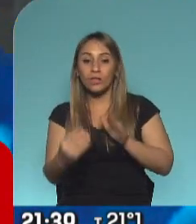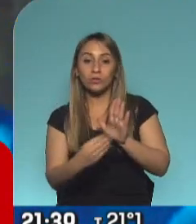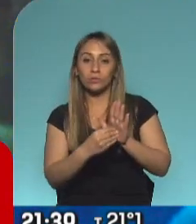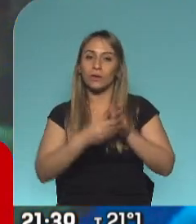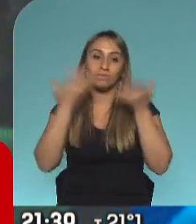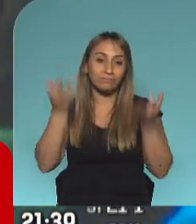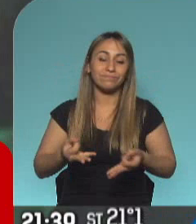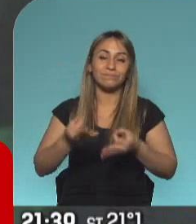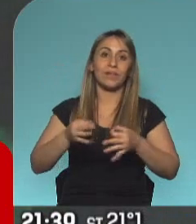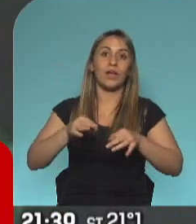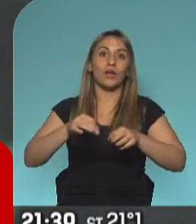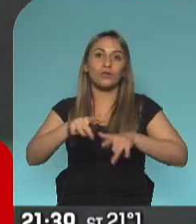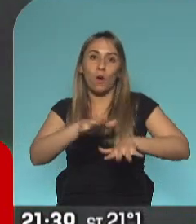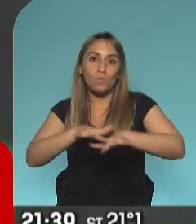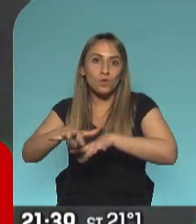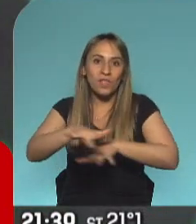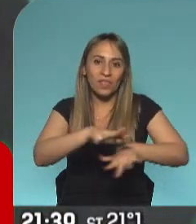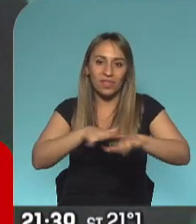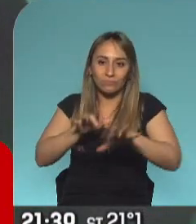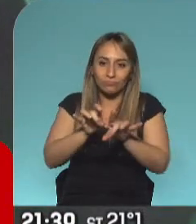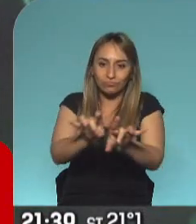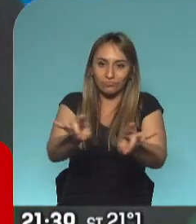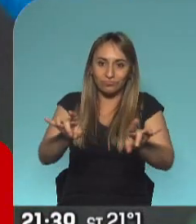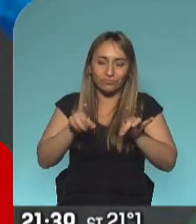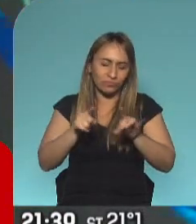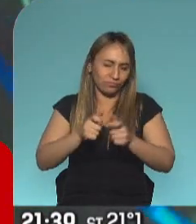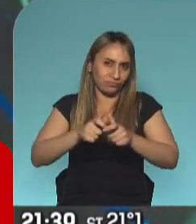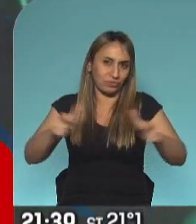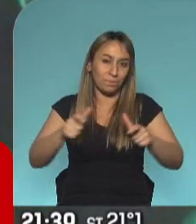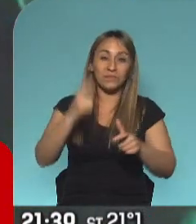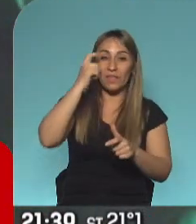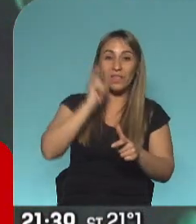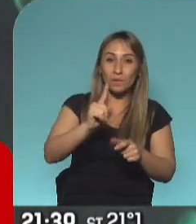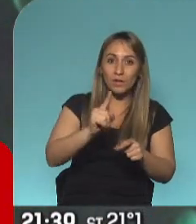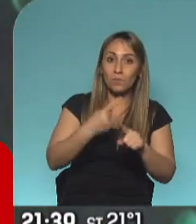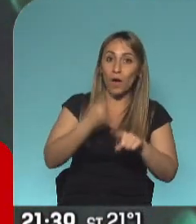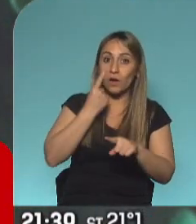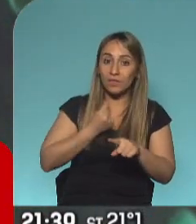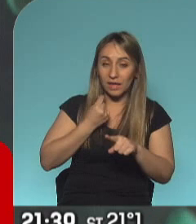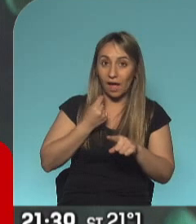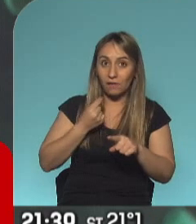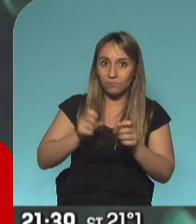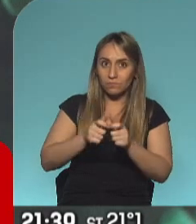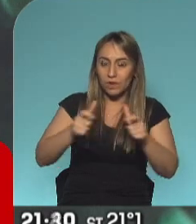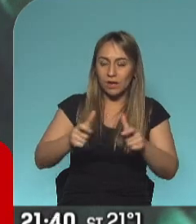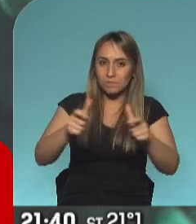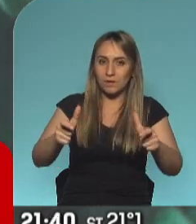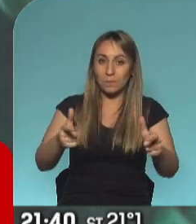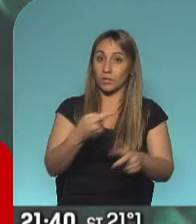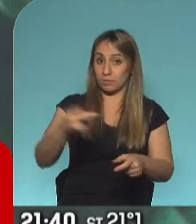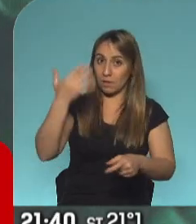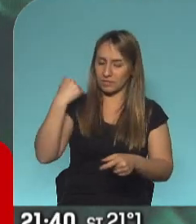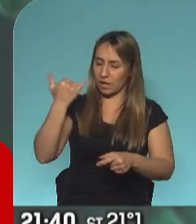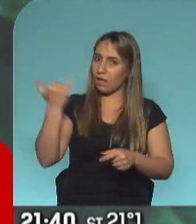comunitario está creciendo, que si bien se mantiene con un promedio mayor a 10.000 casos diarios, la semana pasada hubo picos